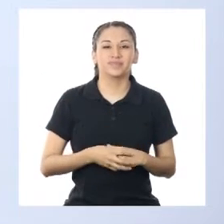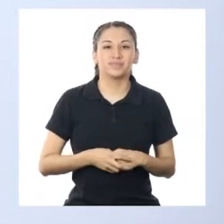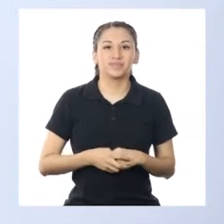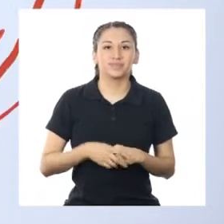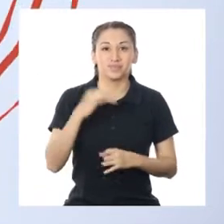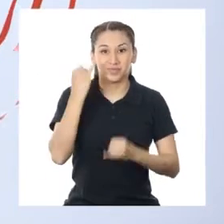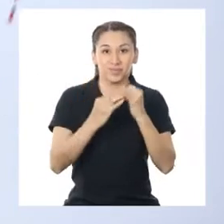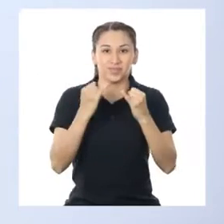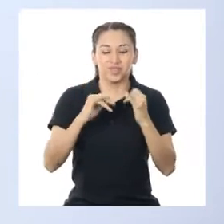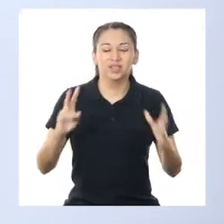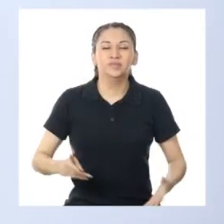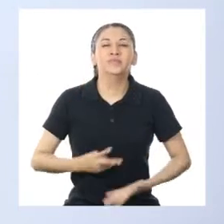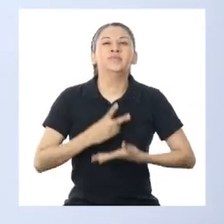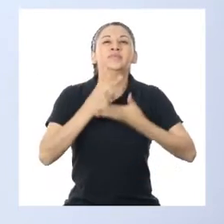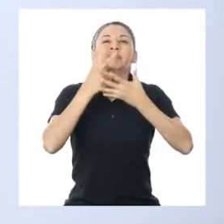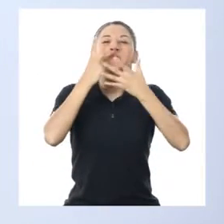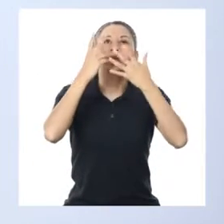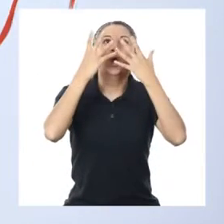Última respiración.